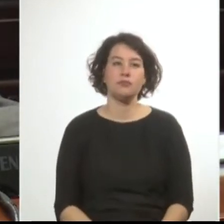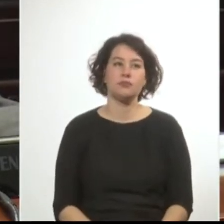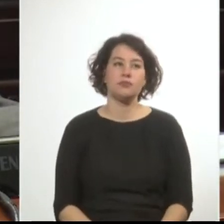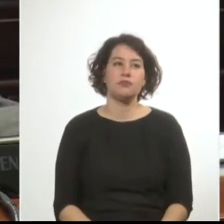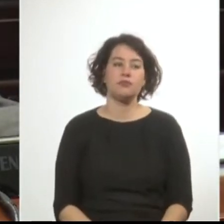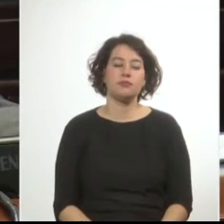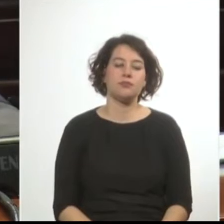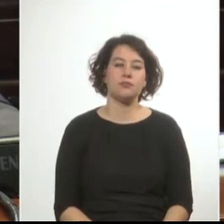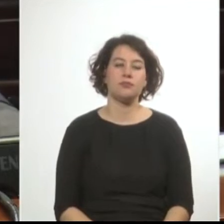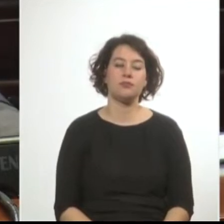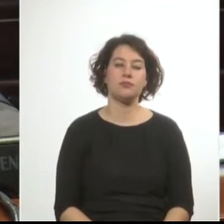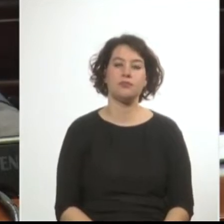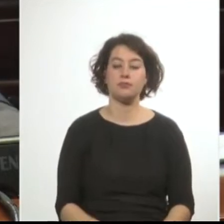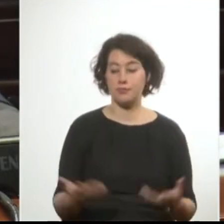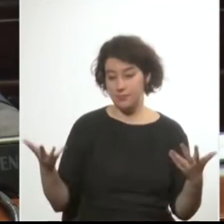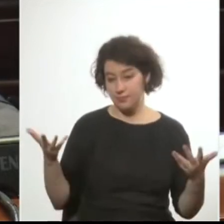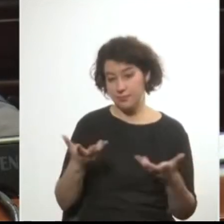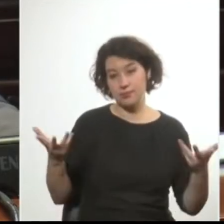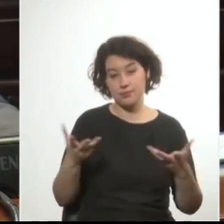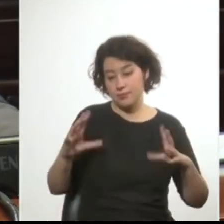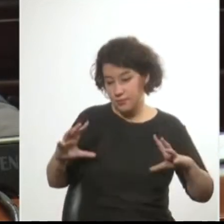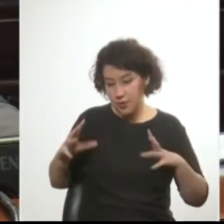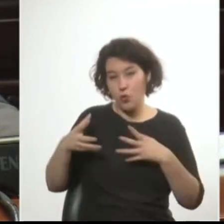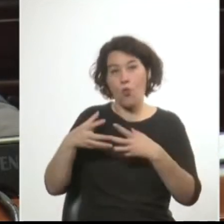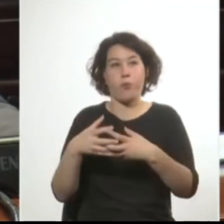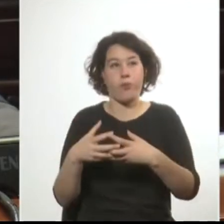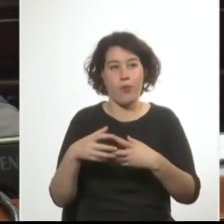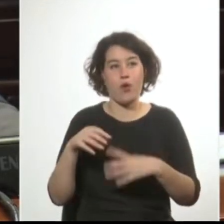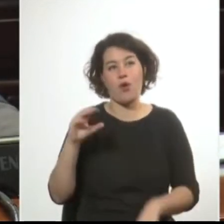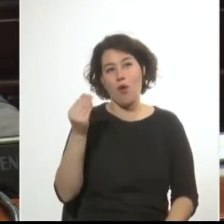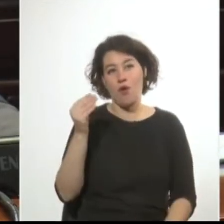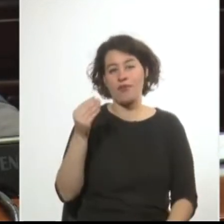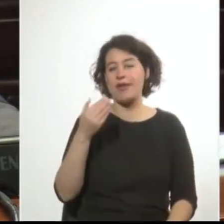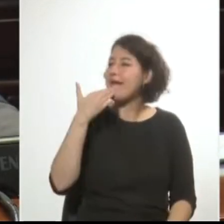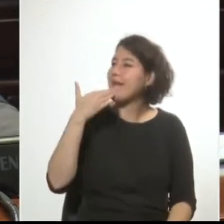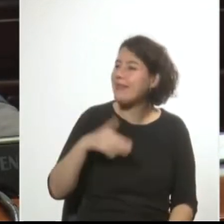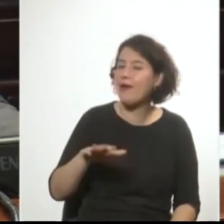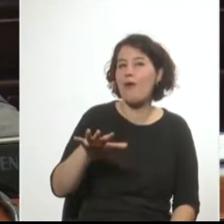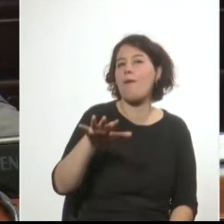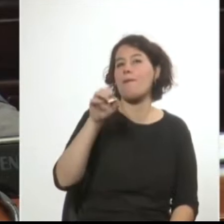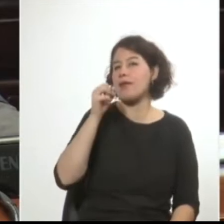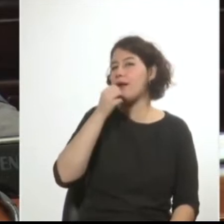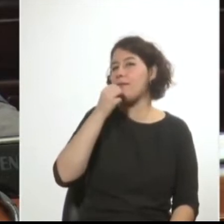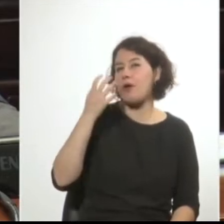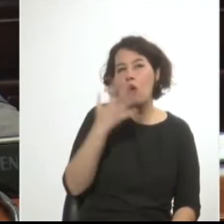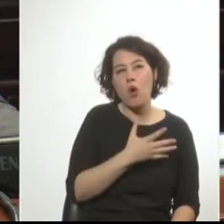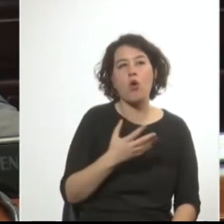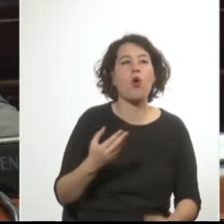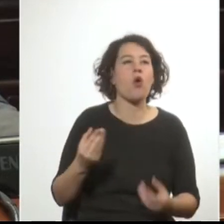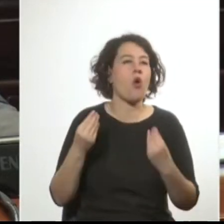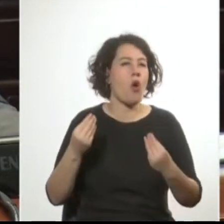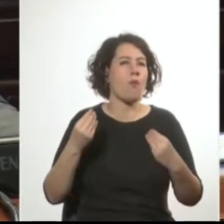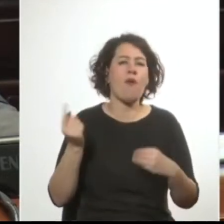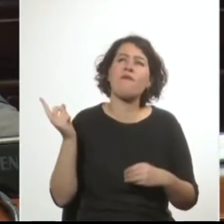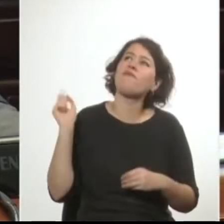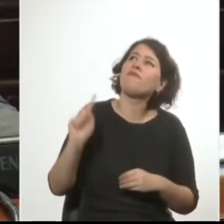Para que las actuales generaciones alcancen a comprender mejor cómo se ha ido gestando